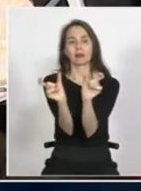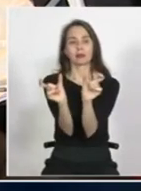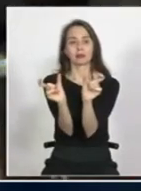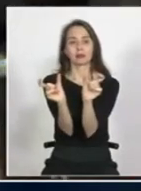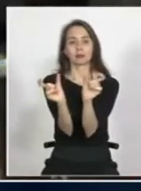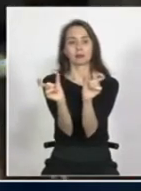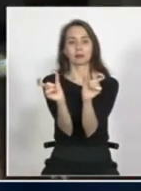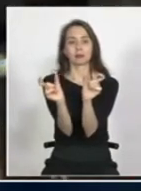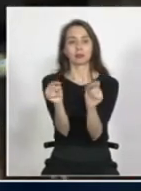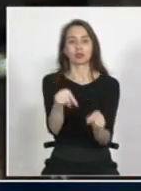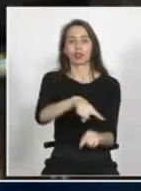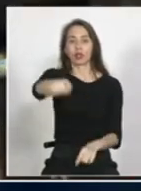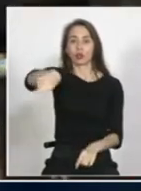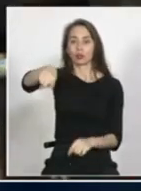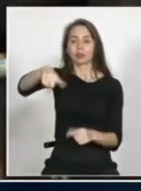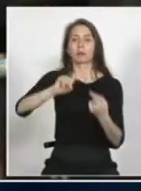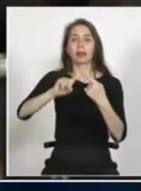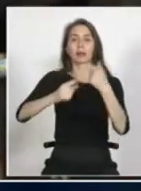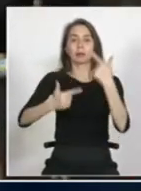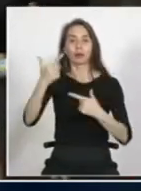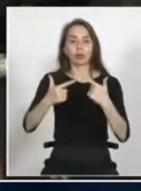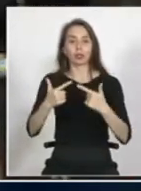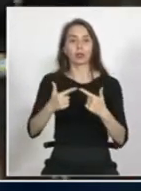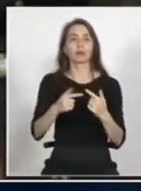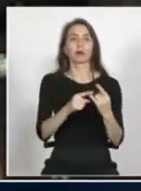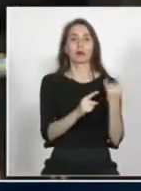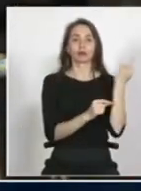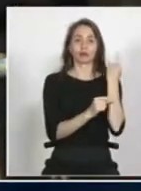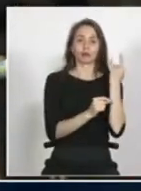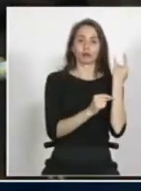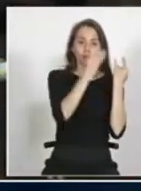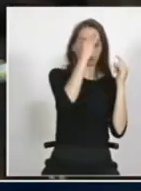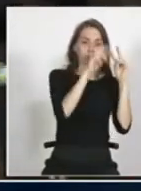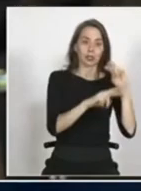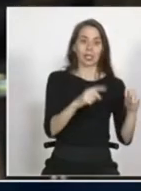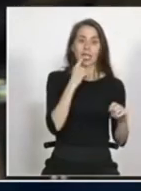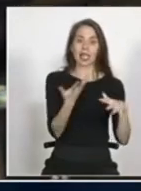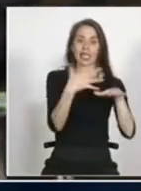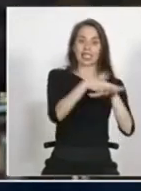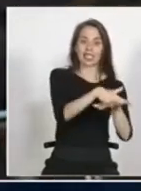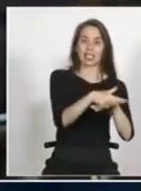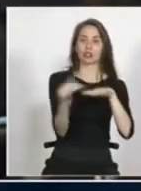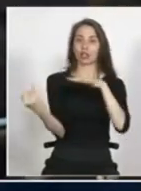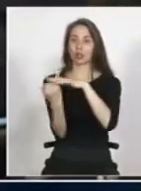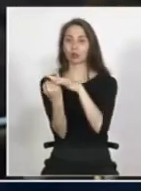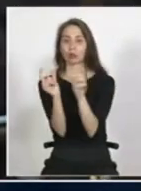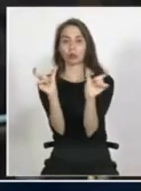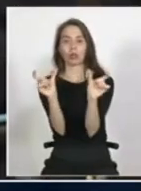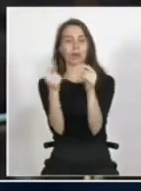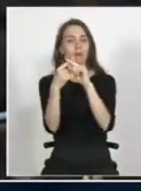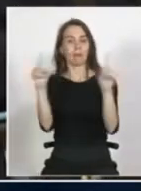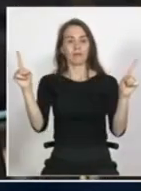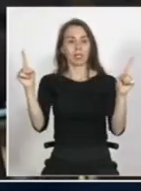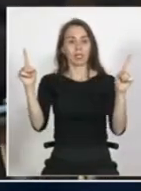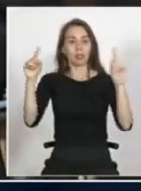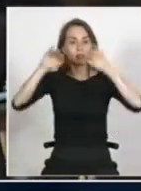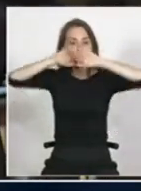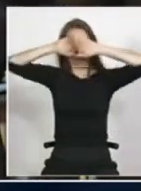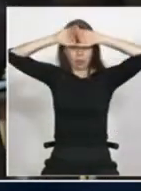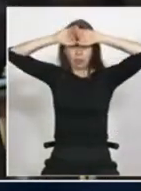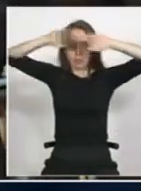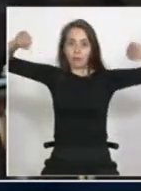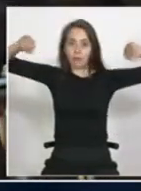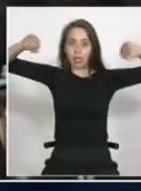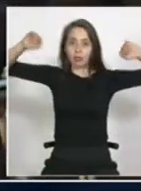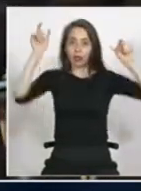mejor a ustedes que están en la política no les interesa pero en la academia si tú dices integración e inclusión son paradigmas que están en vereda opuesta exactamente